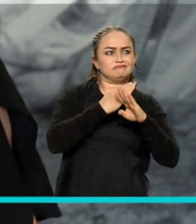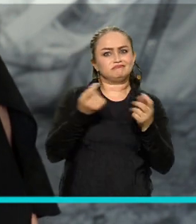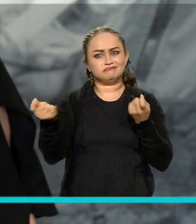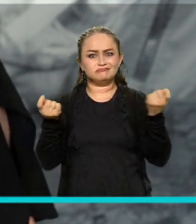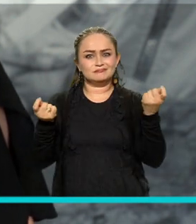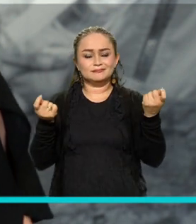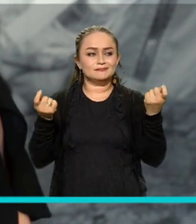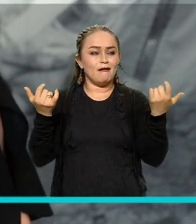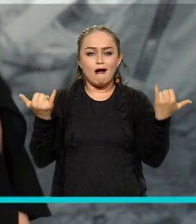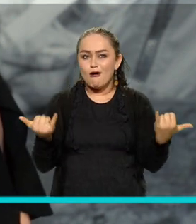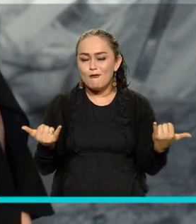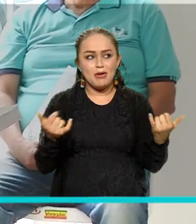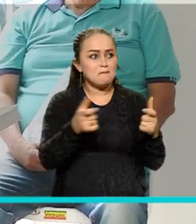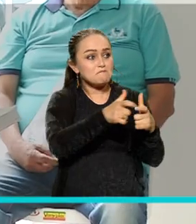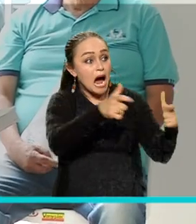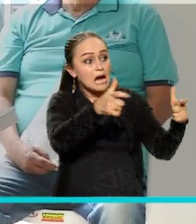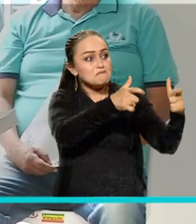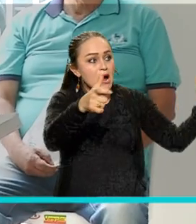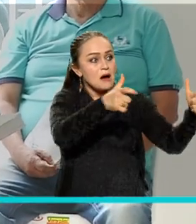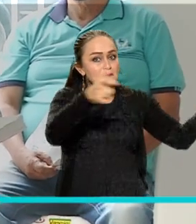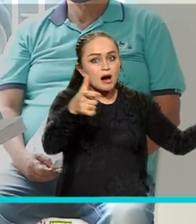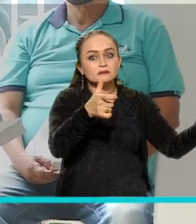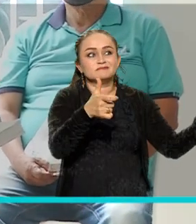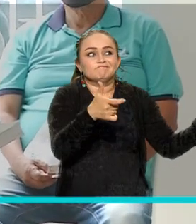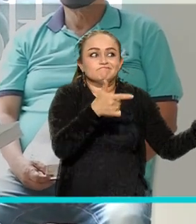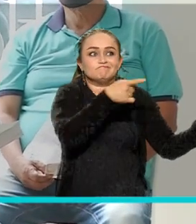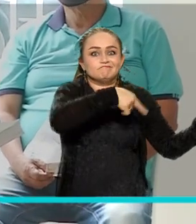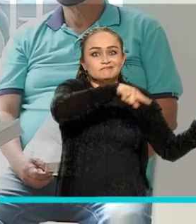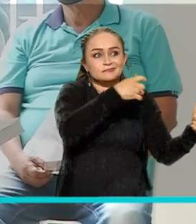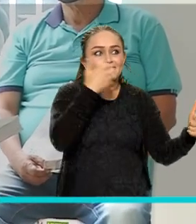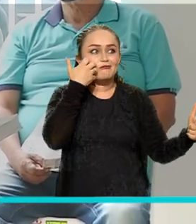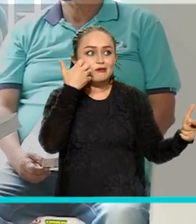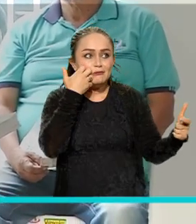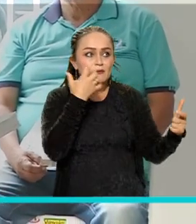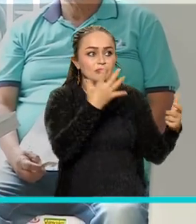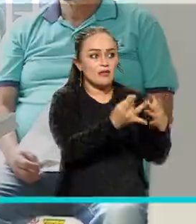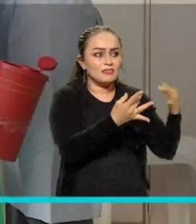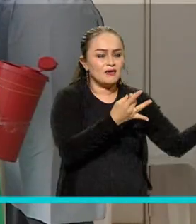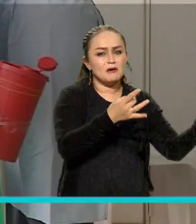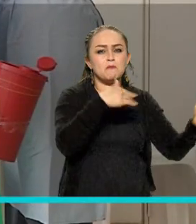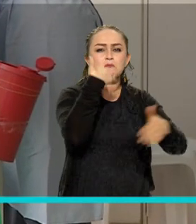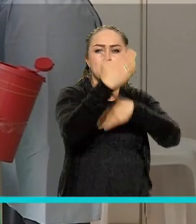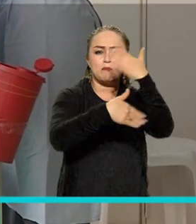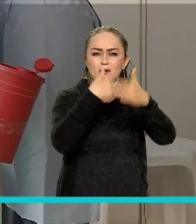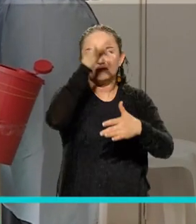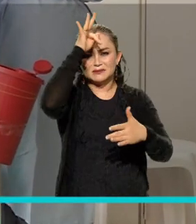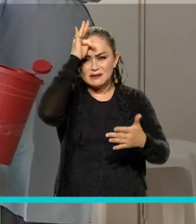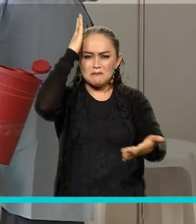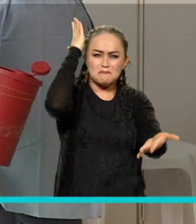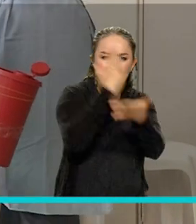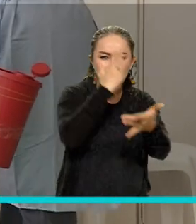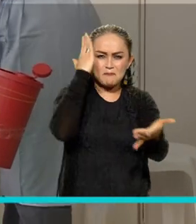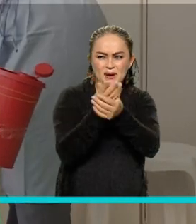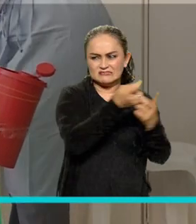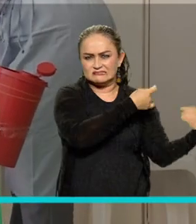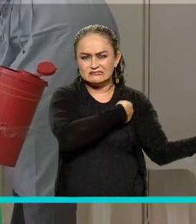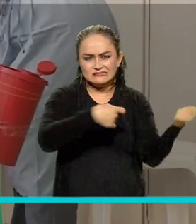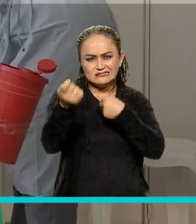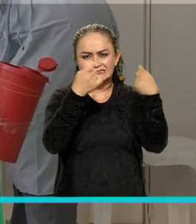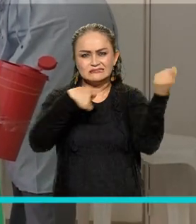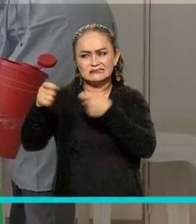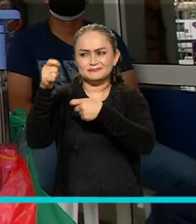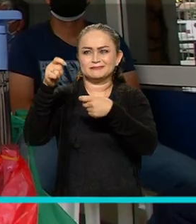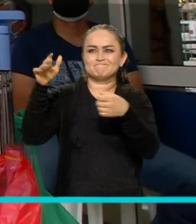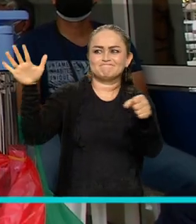no va a ser suficiente y posiblemente van a empezar a enfermarse. Entonces, esto también nos van a colapsar los servicios de salud